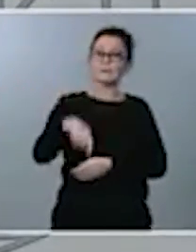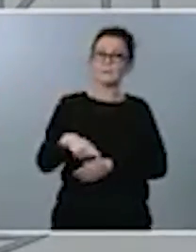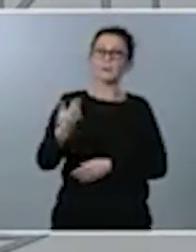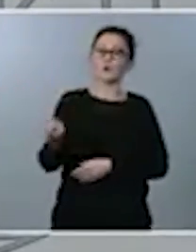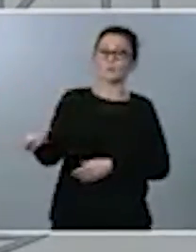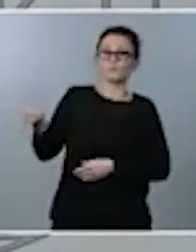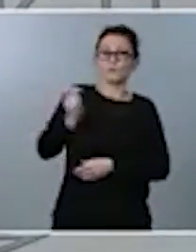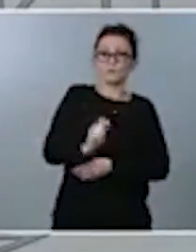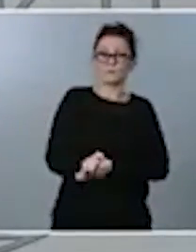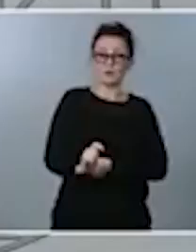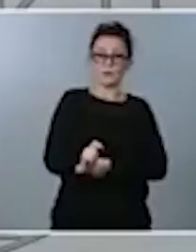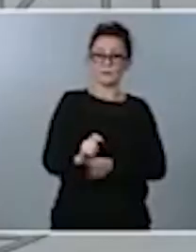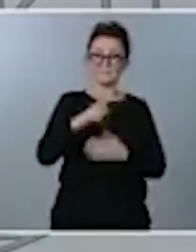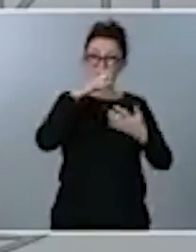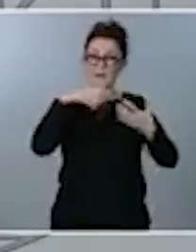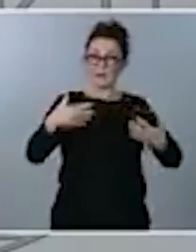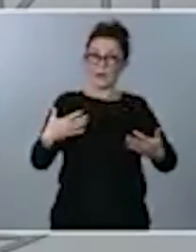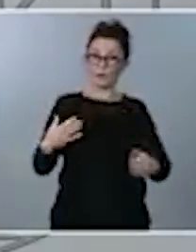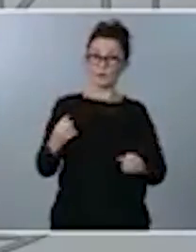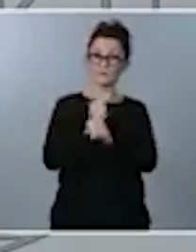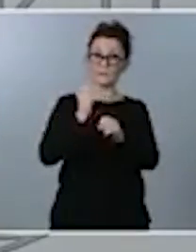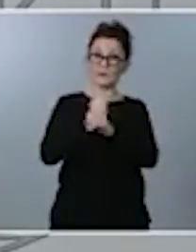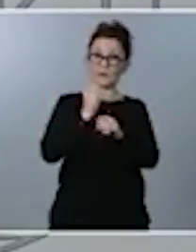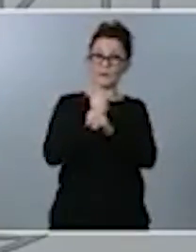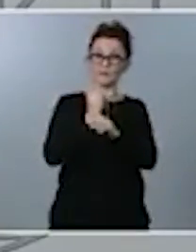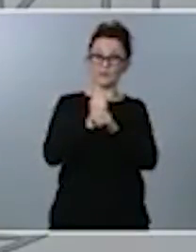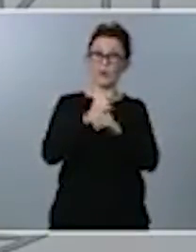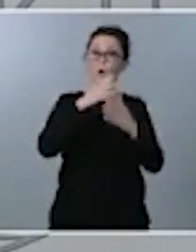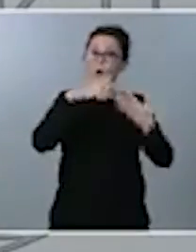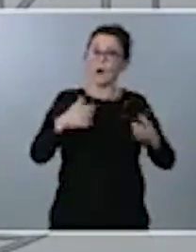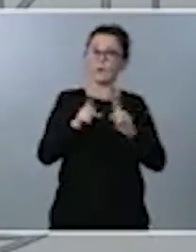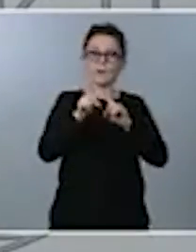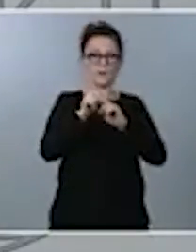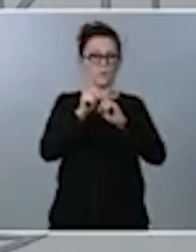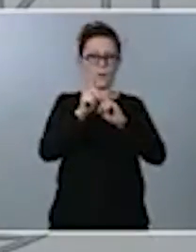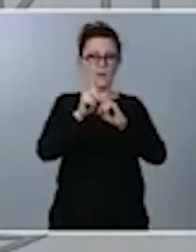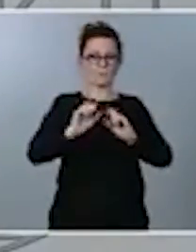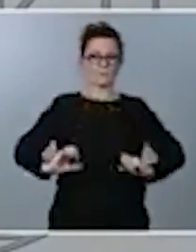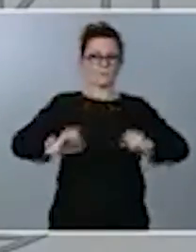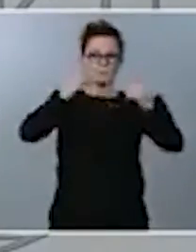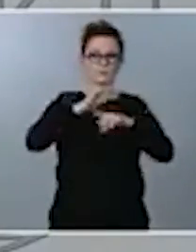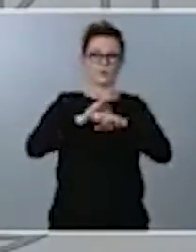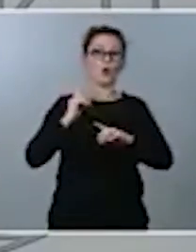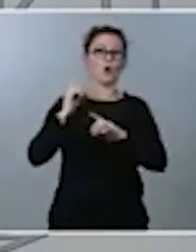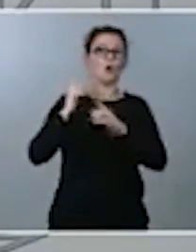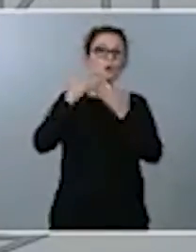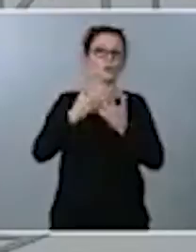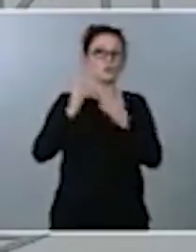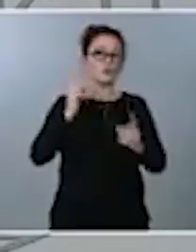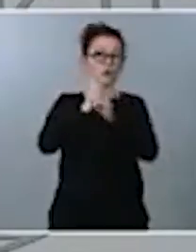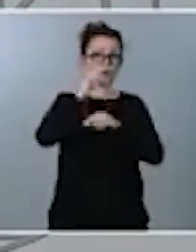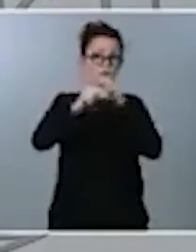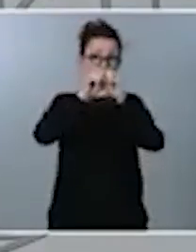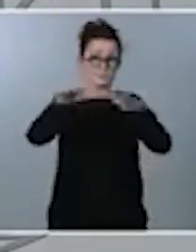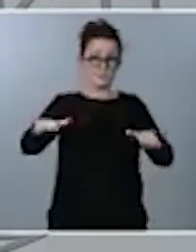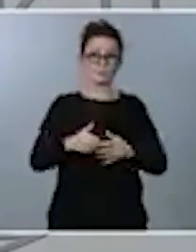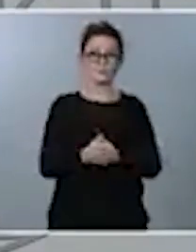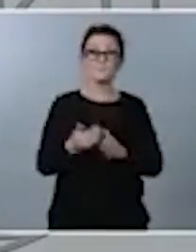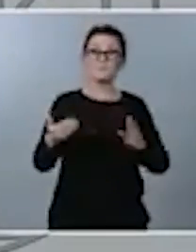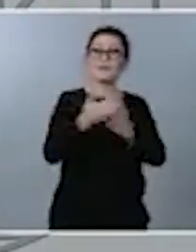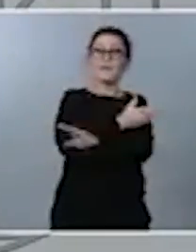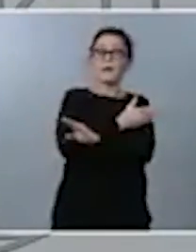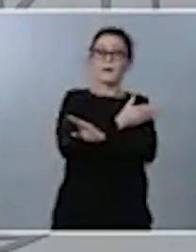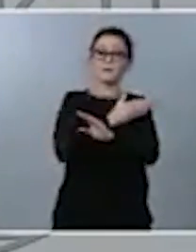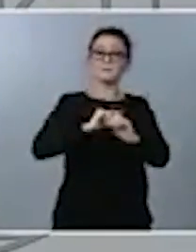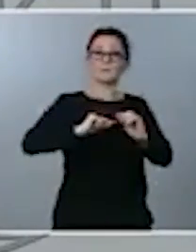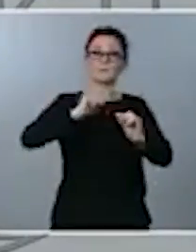encuentran trabajando en la primera línea de batalla. Antes de desgranar el contenido de la cifra, algunos apuntes sobre el